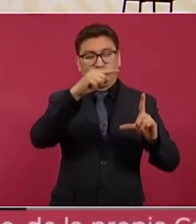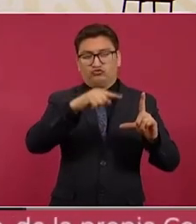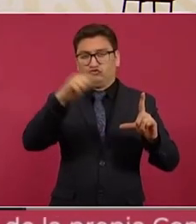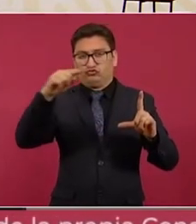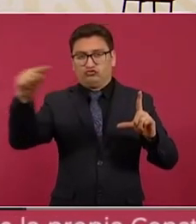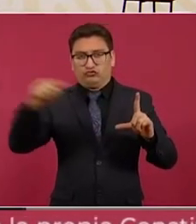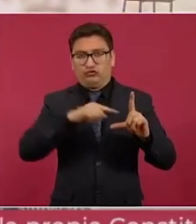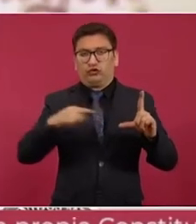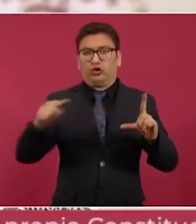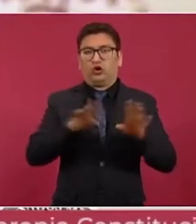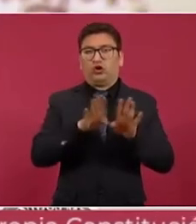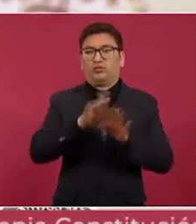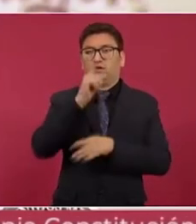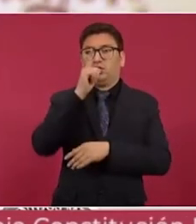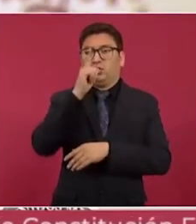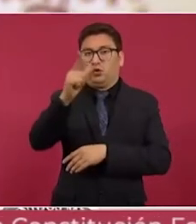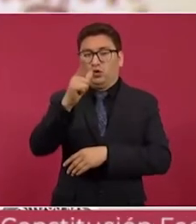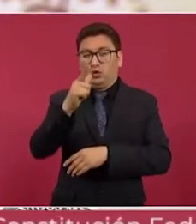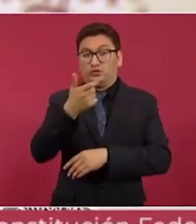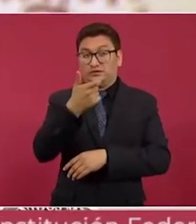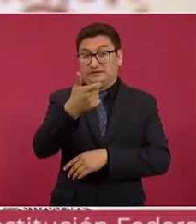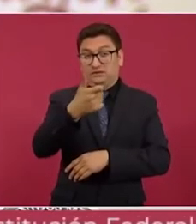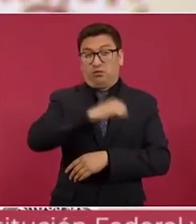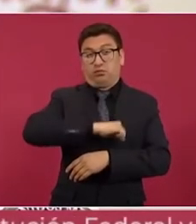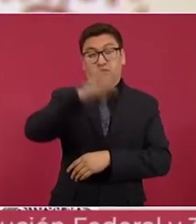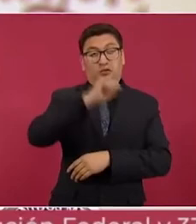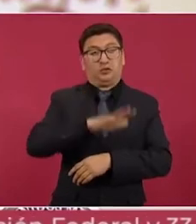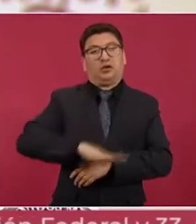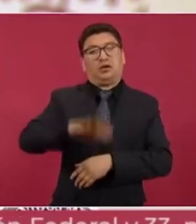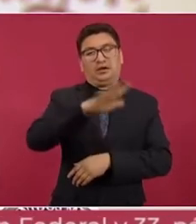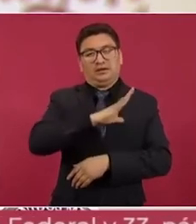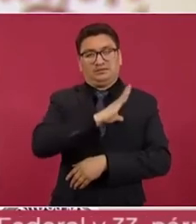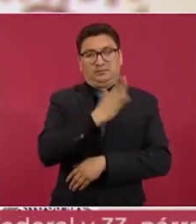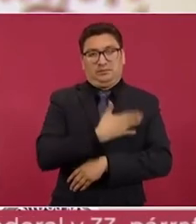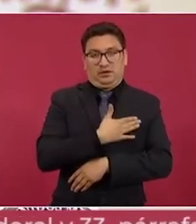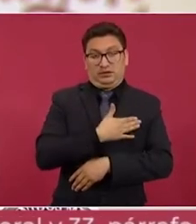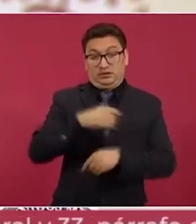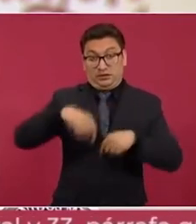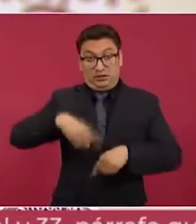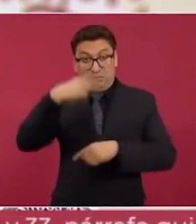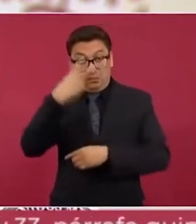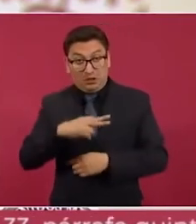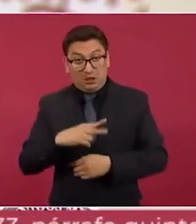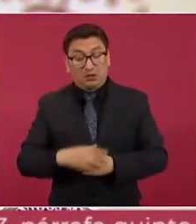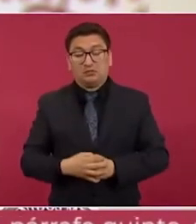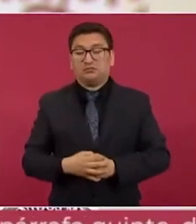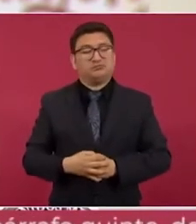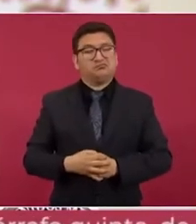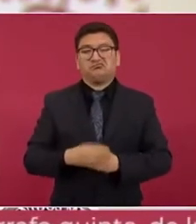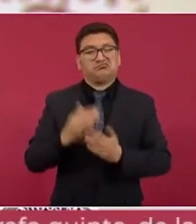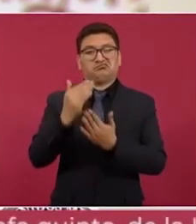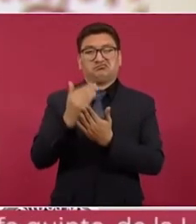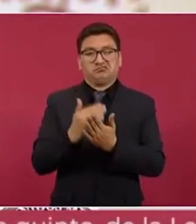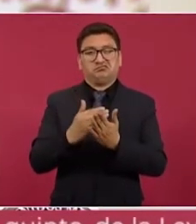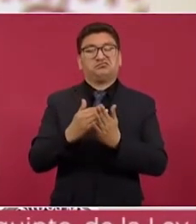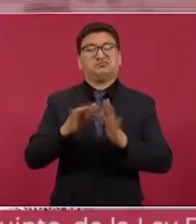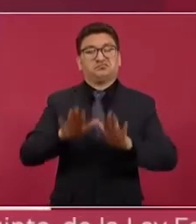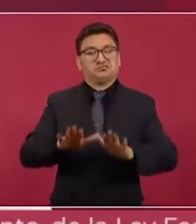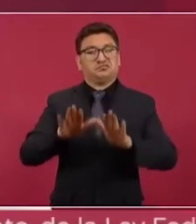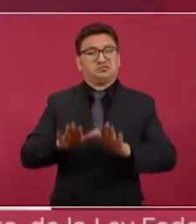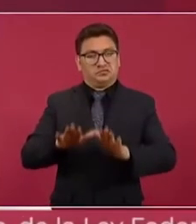el precio de la luz se ha disparado en España, mientras en México se ha mantenido